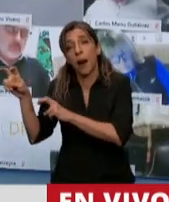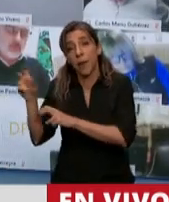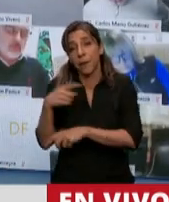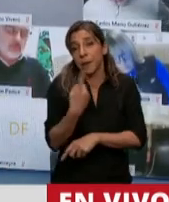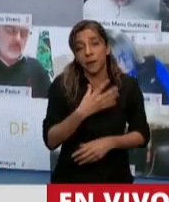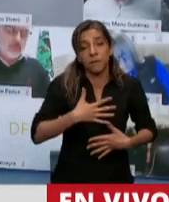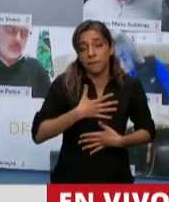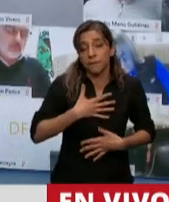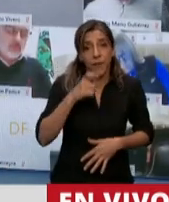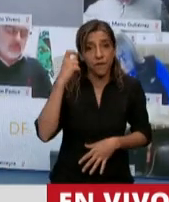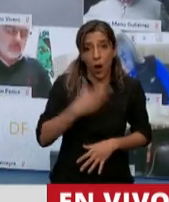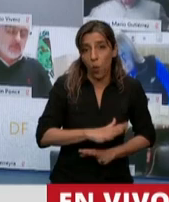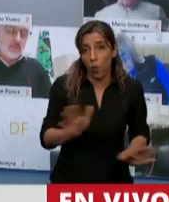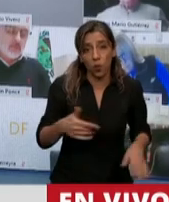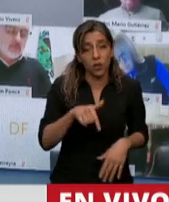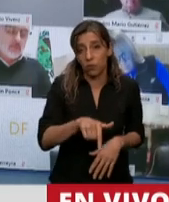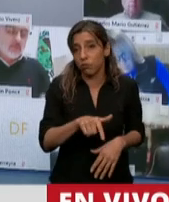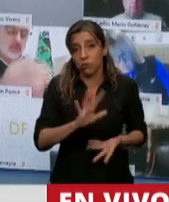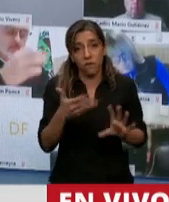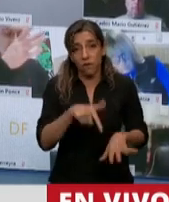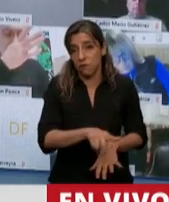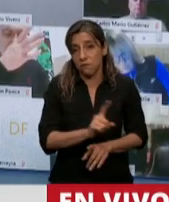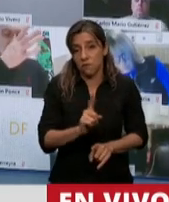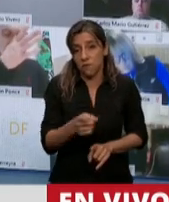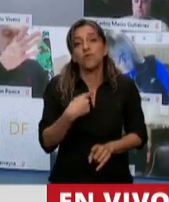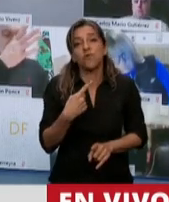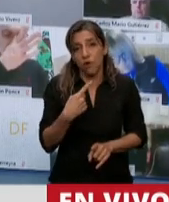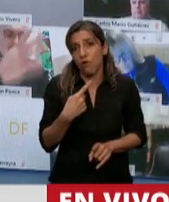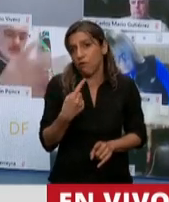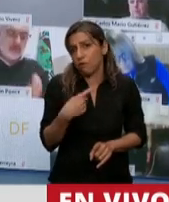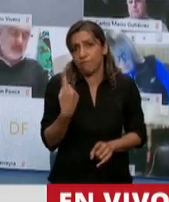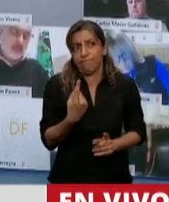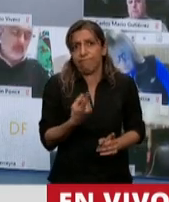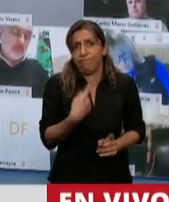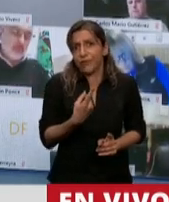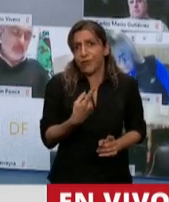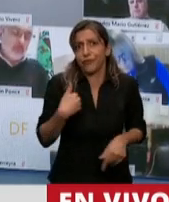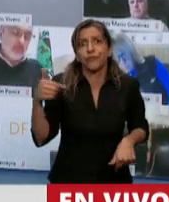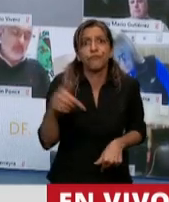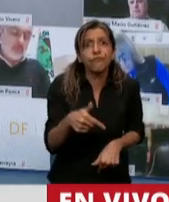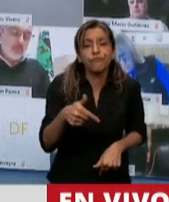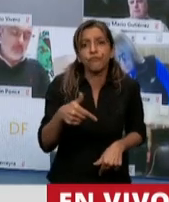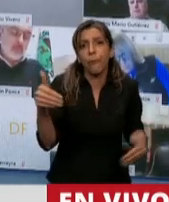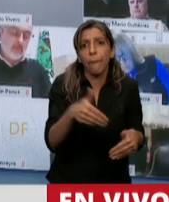muy mal frente a esto, porque no es el trabajo que nos delegó la gente que hiciéramos en el Congreso.